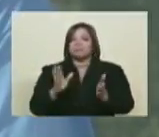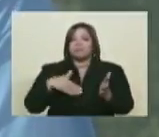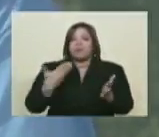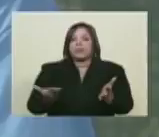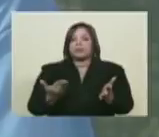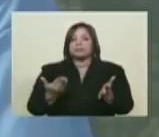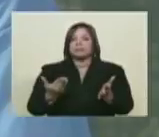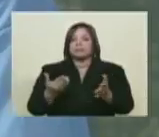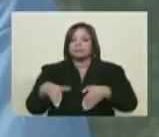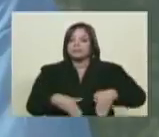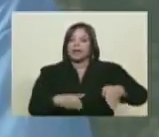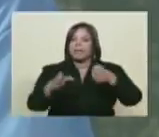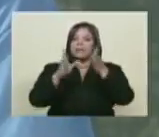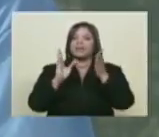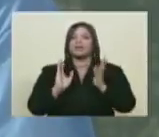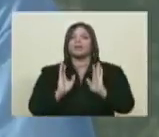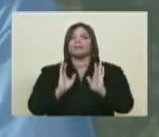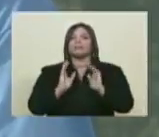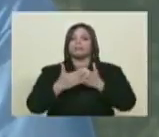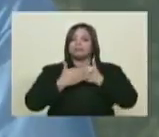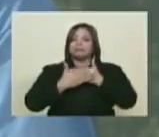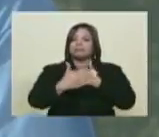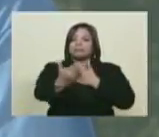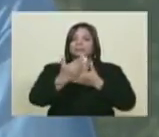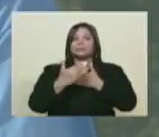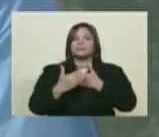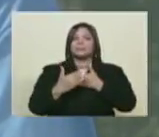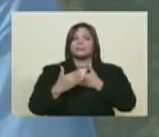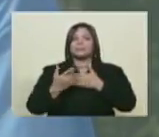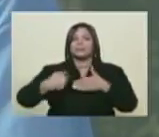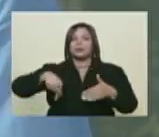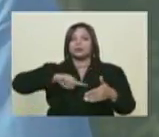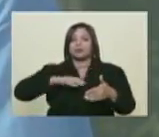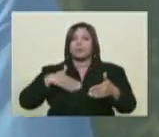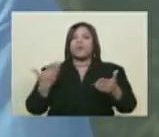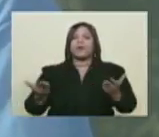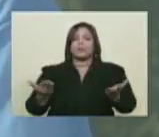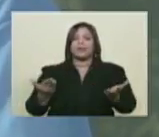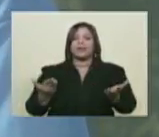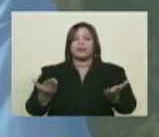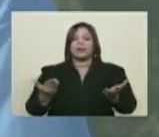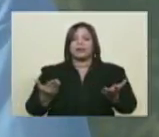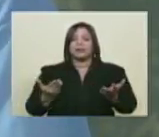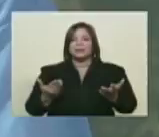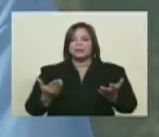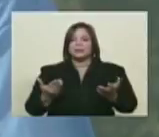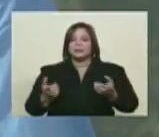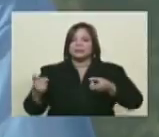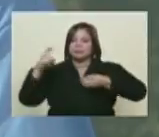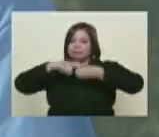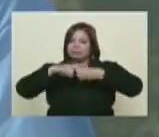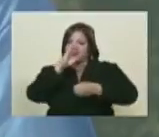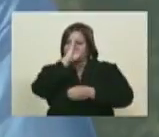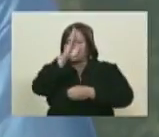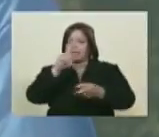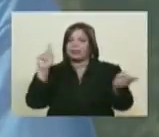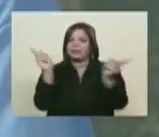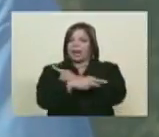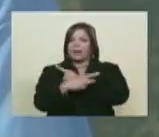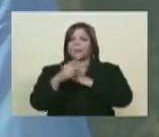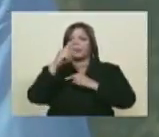Generando las vías en las que nosotros podamos tener una injerencia directa en los cambios.